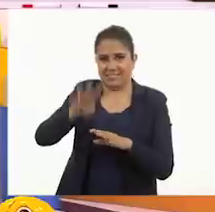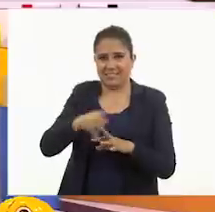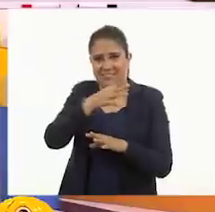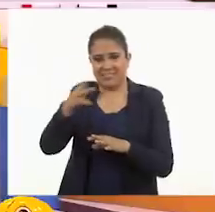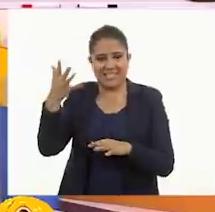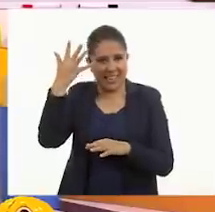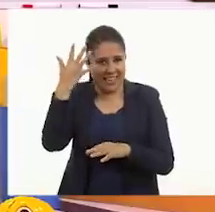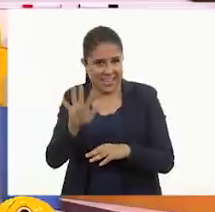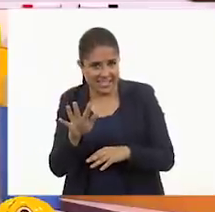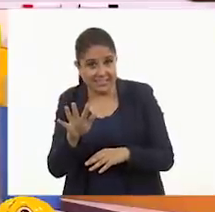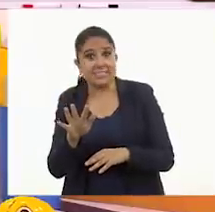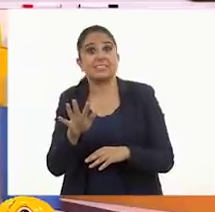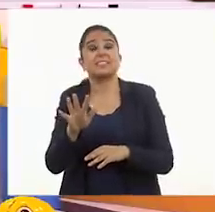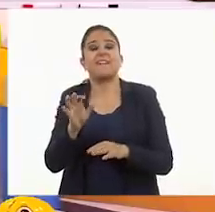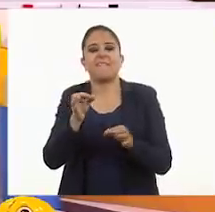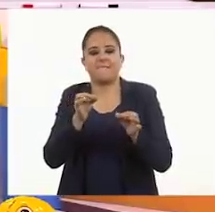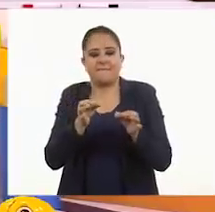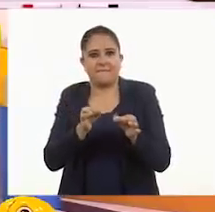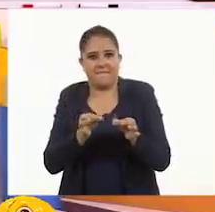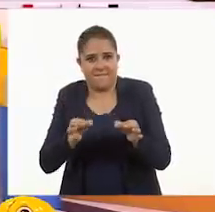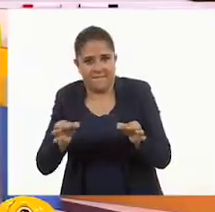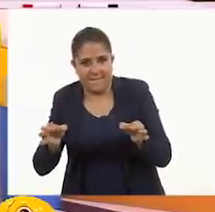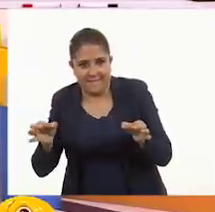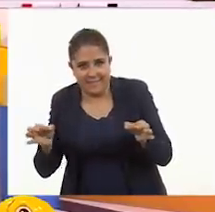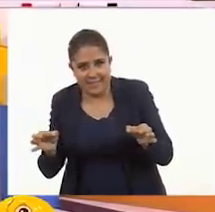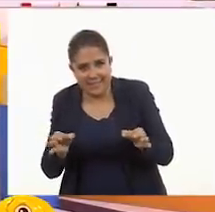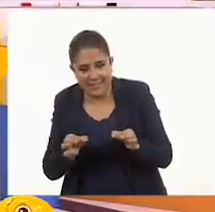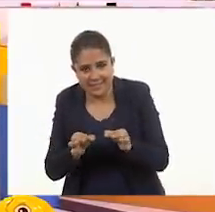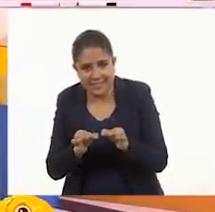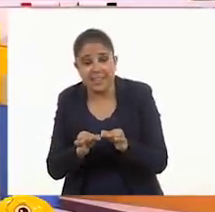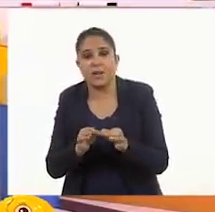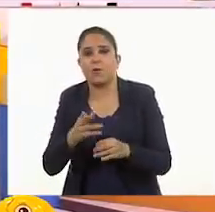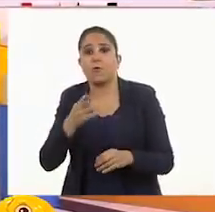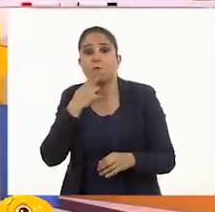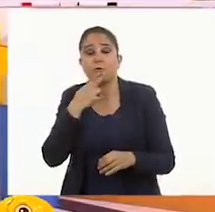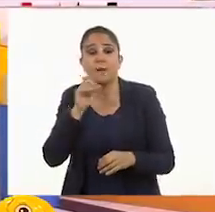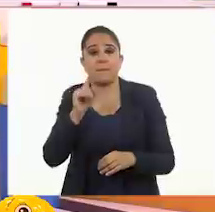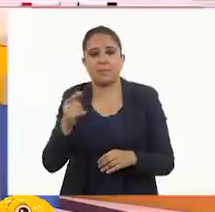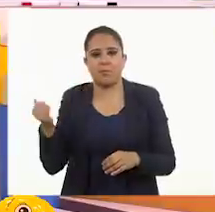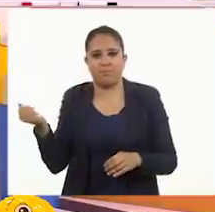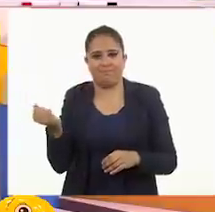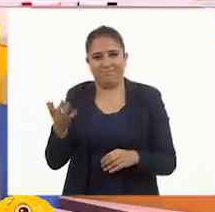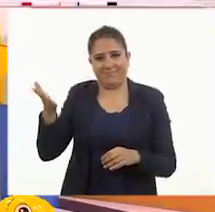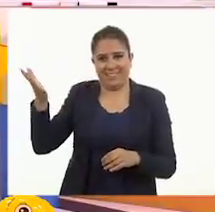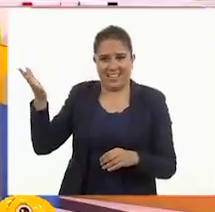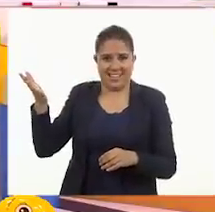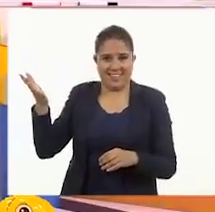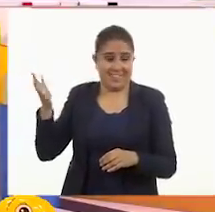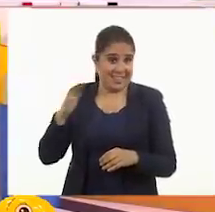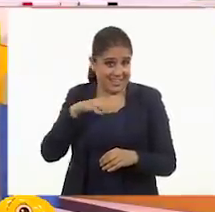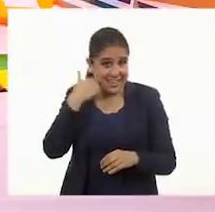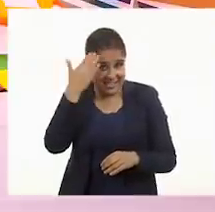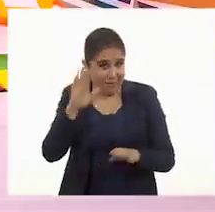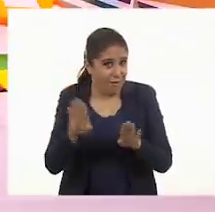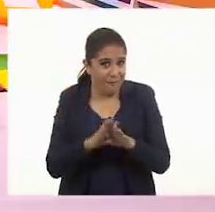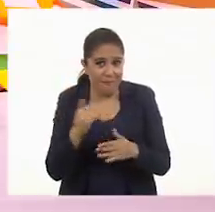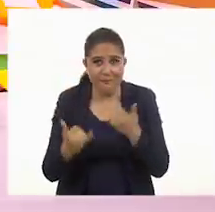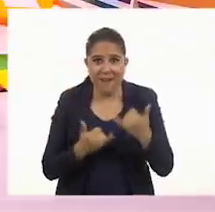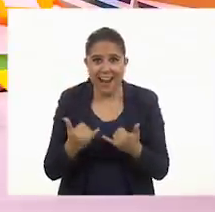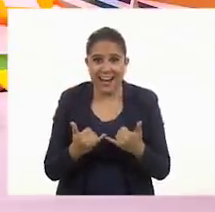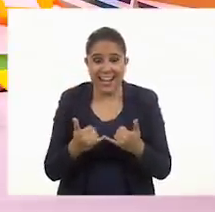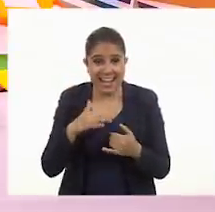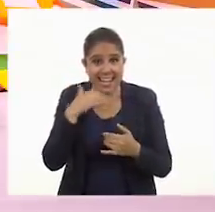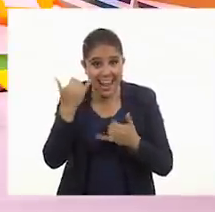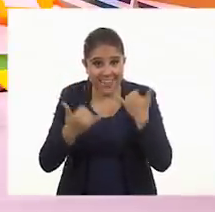Tiene que ver también con fichas y también vamos a usar un dado. ¿Quieres saber cómo se juega? ¿Quieren